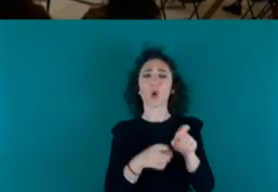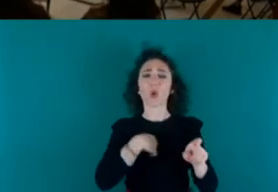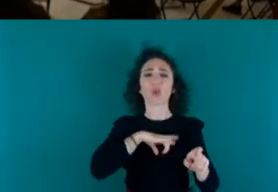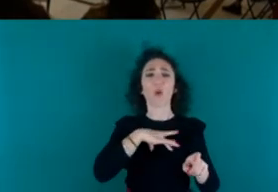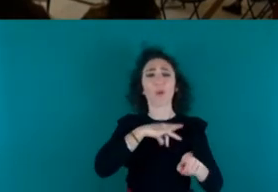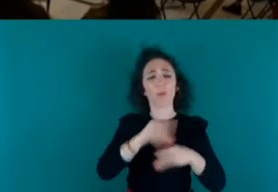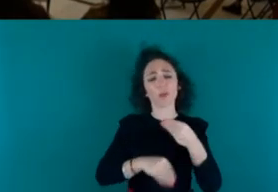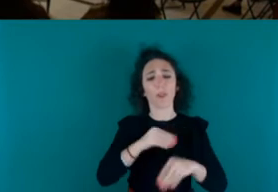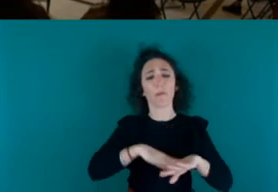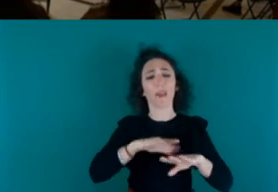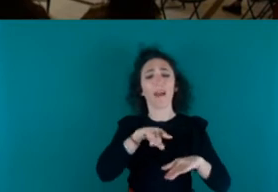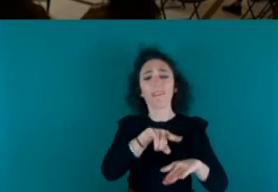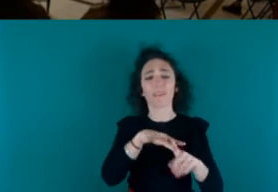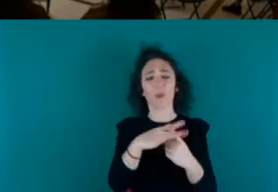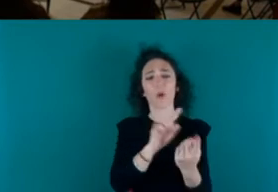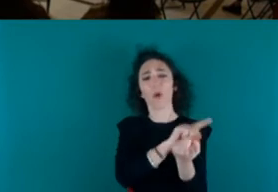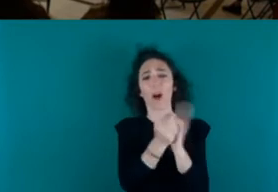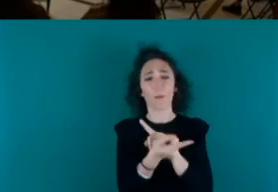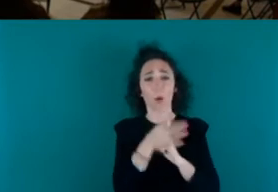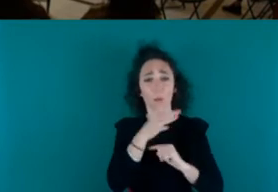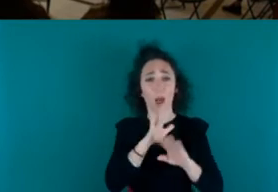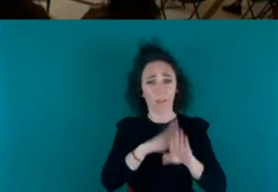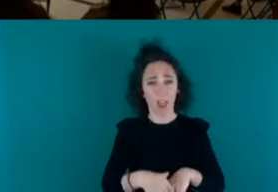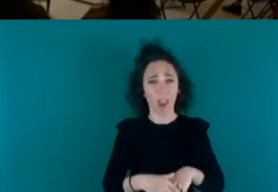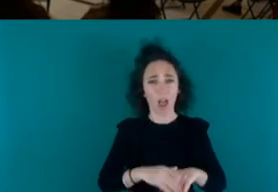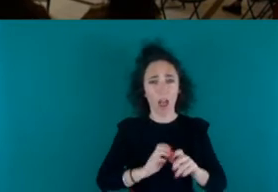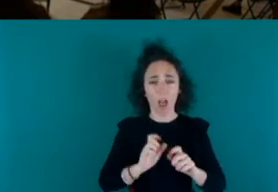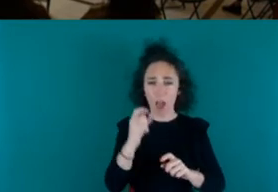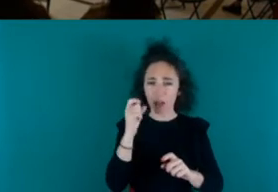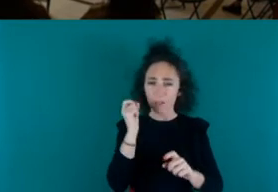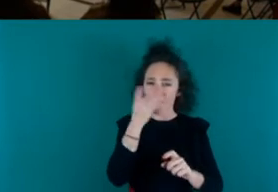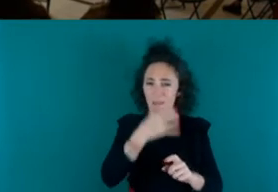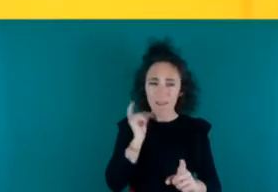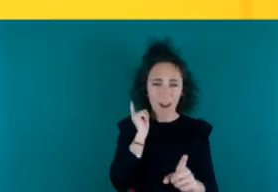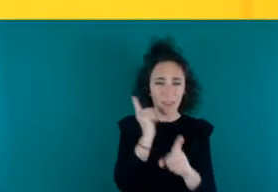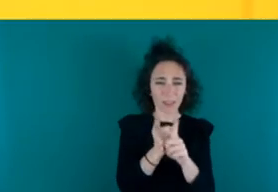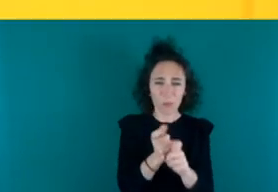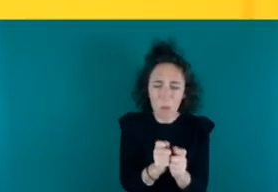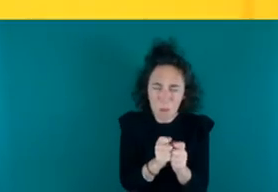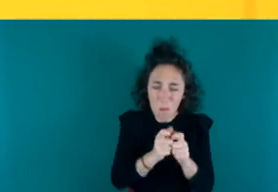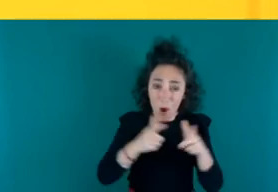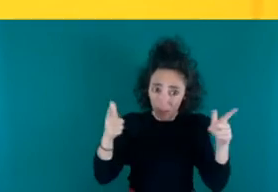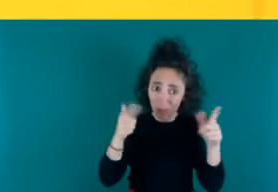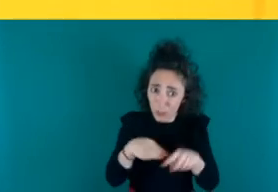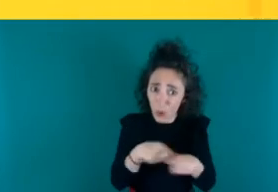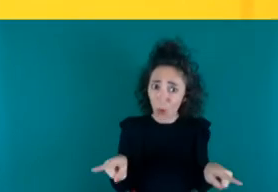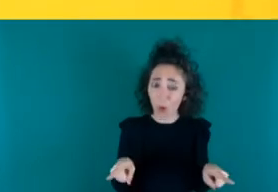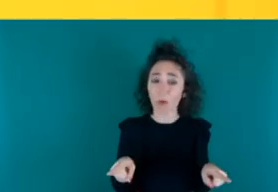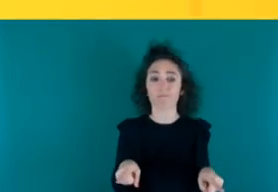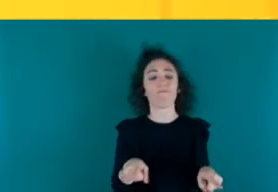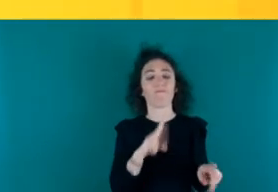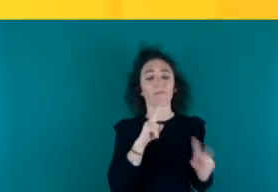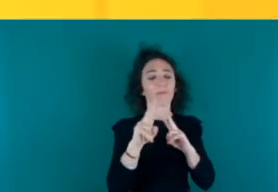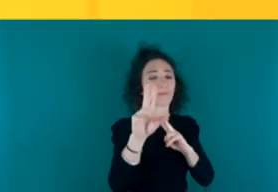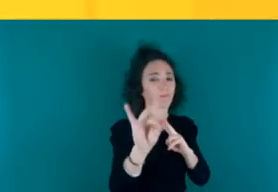el sentido de esto provoca más racismo al fin y al cabo ¿no? si es que esto es una cosa que no comenté